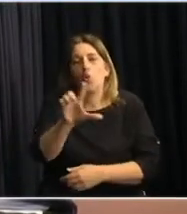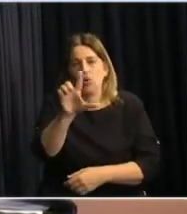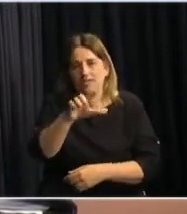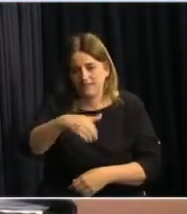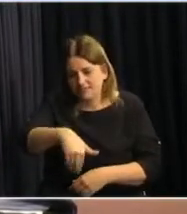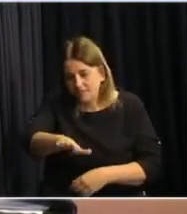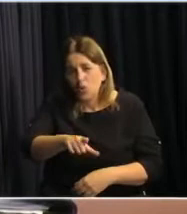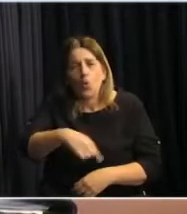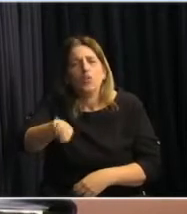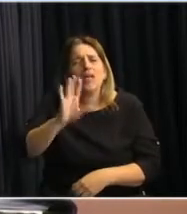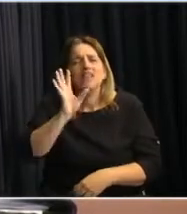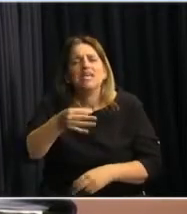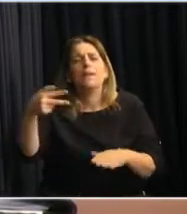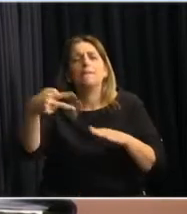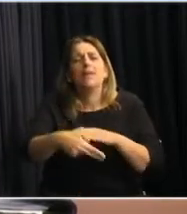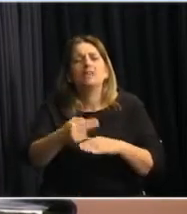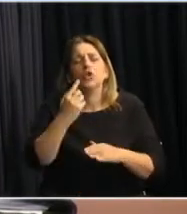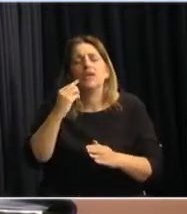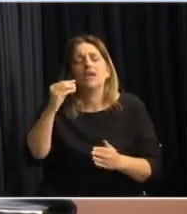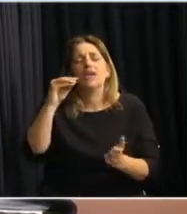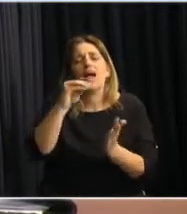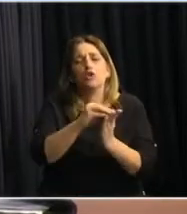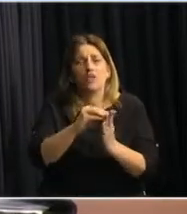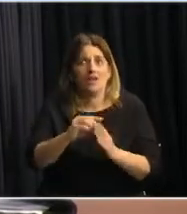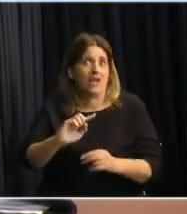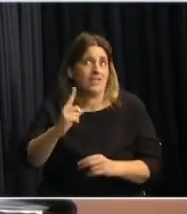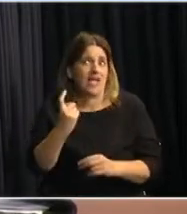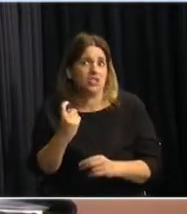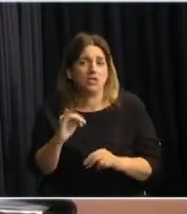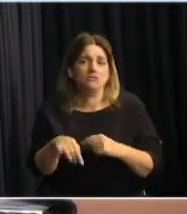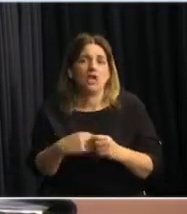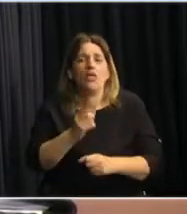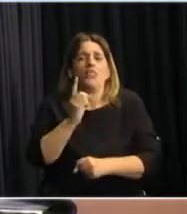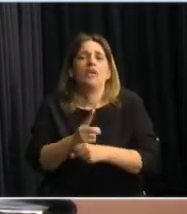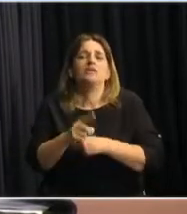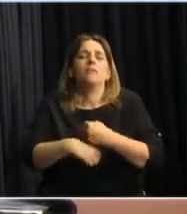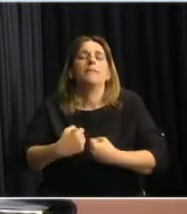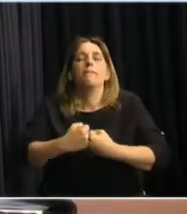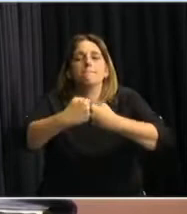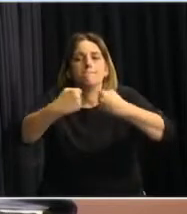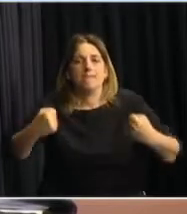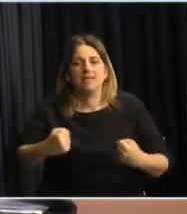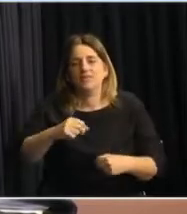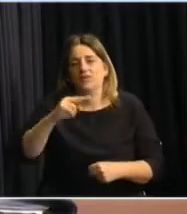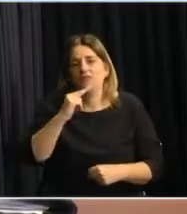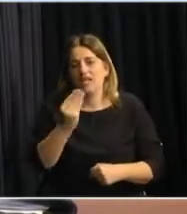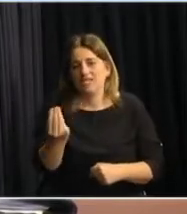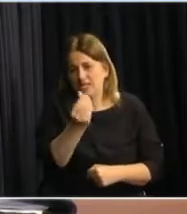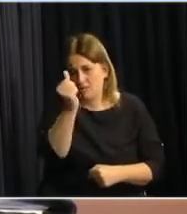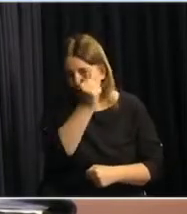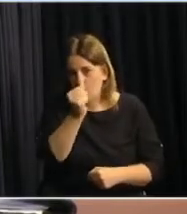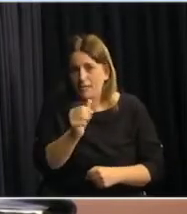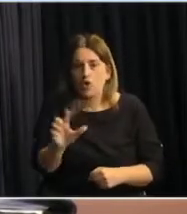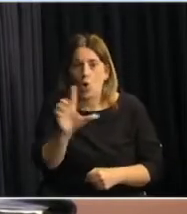es decir, ustedes saben que el plazo de inscripción era hasta ayer, lo hemos resuelto extender viernes, sábado,